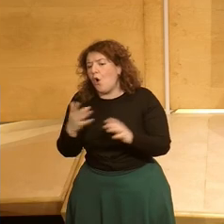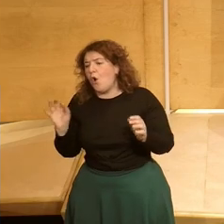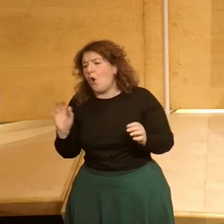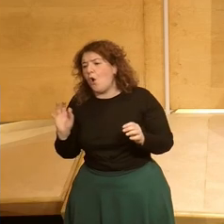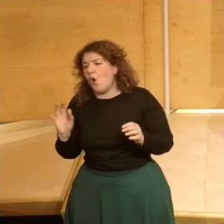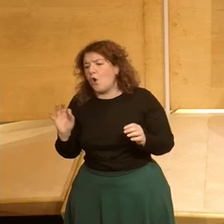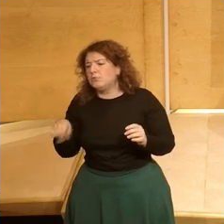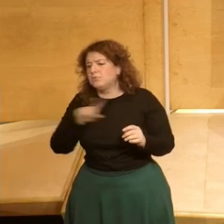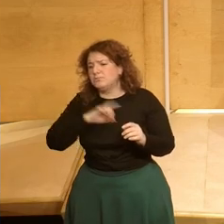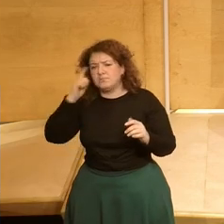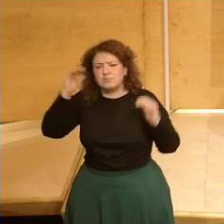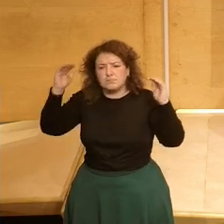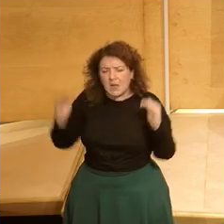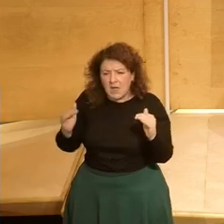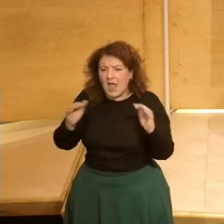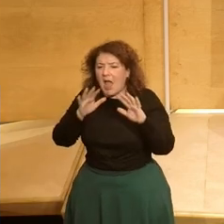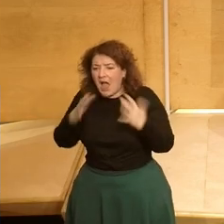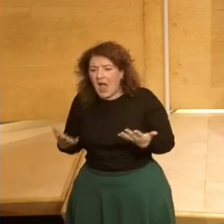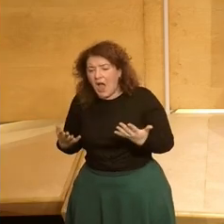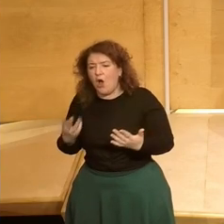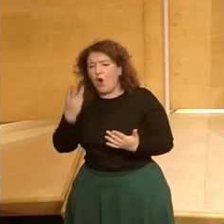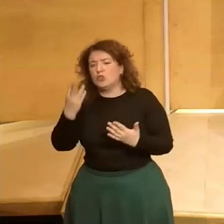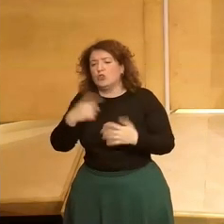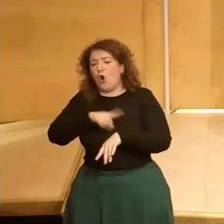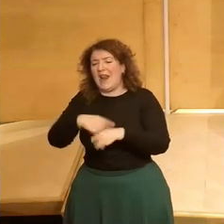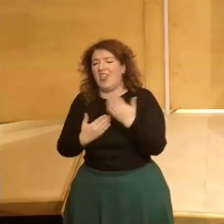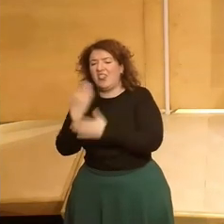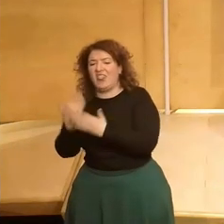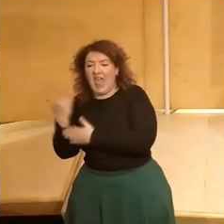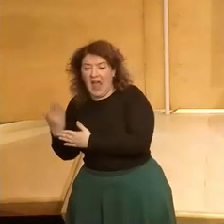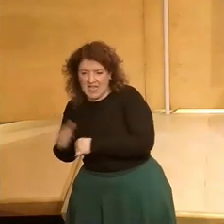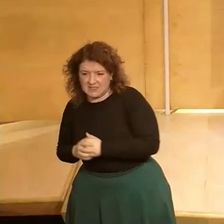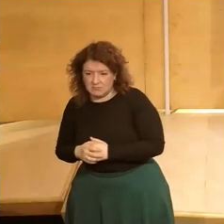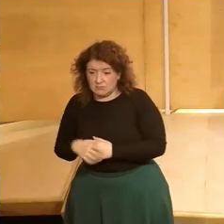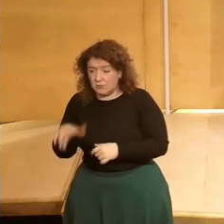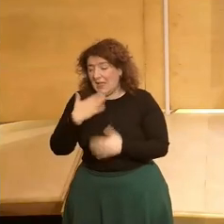apostaría por reducirlas a las actuales ocho diarias muchas gracias y un saludo